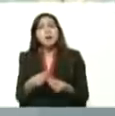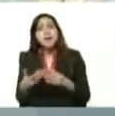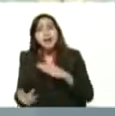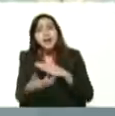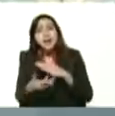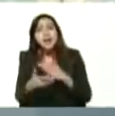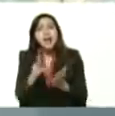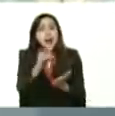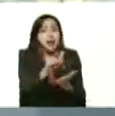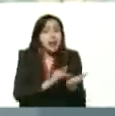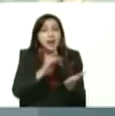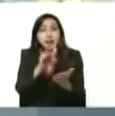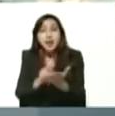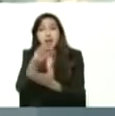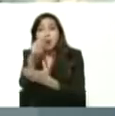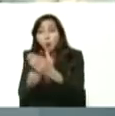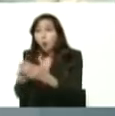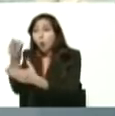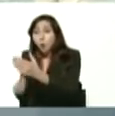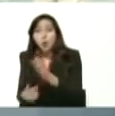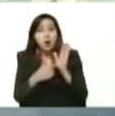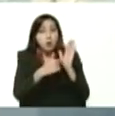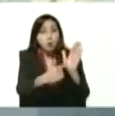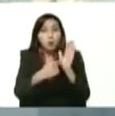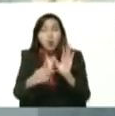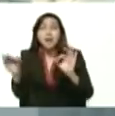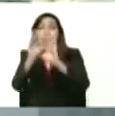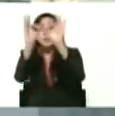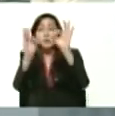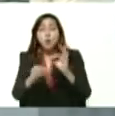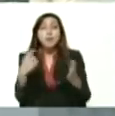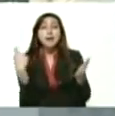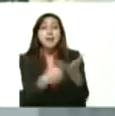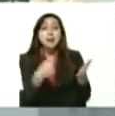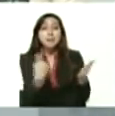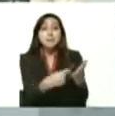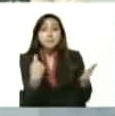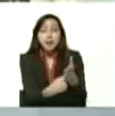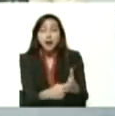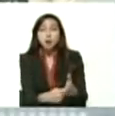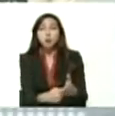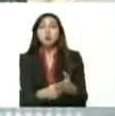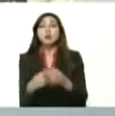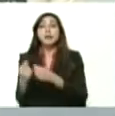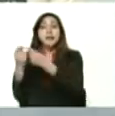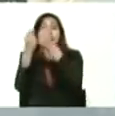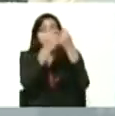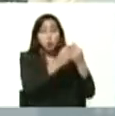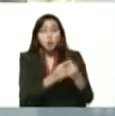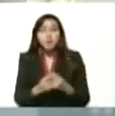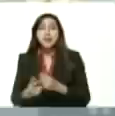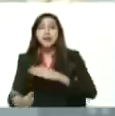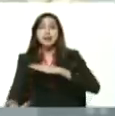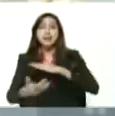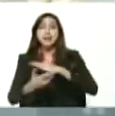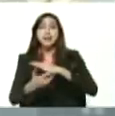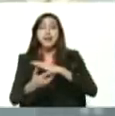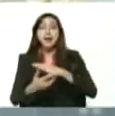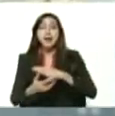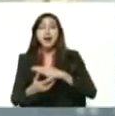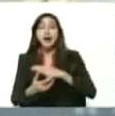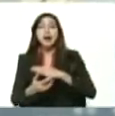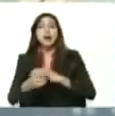móviles, las nuevas formas de pago de la economía digital, del bolívar